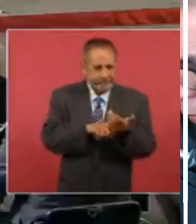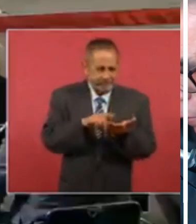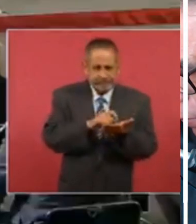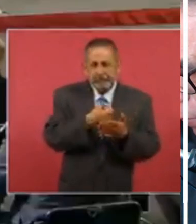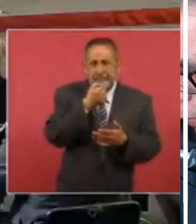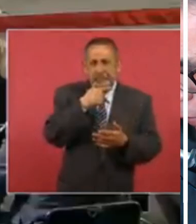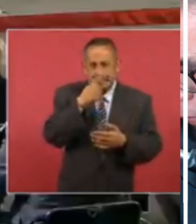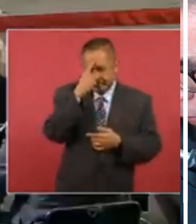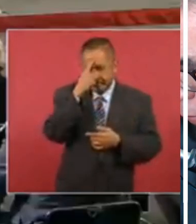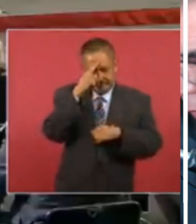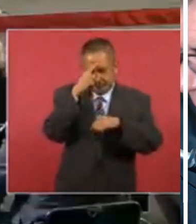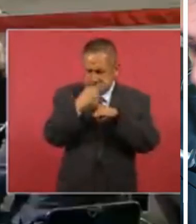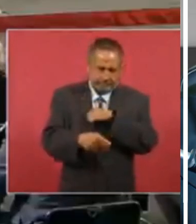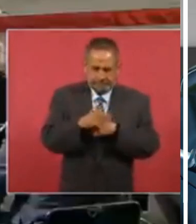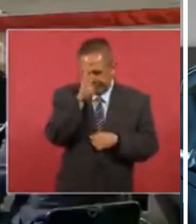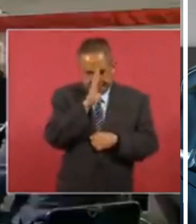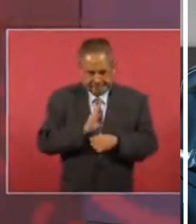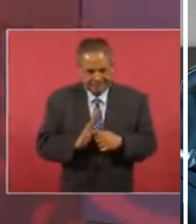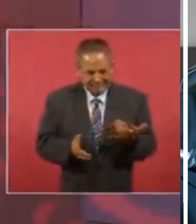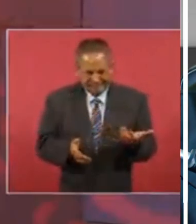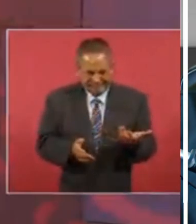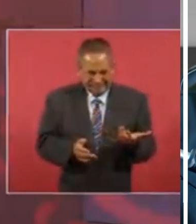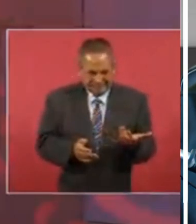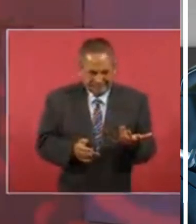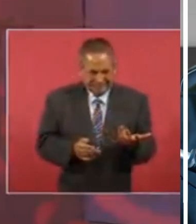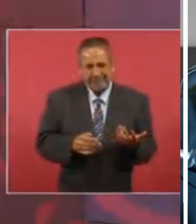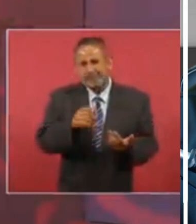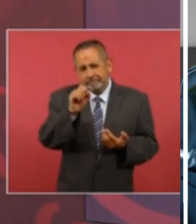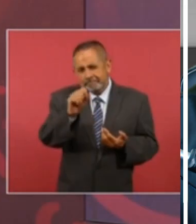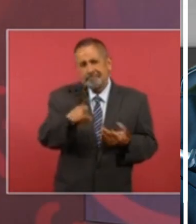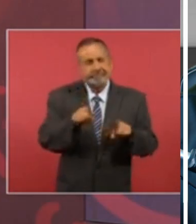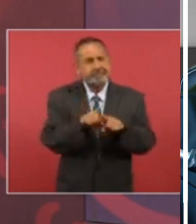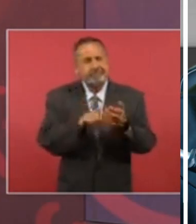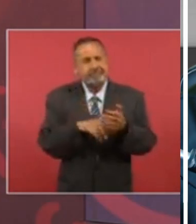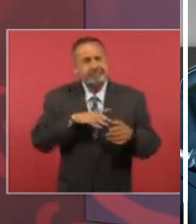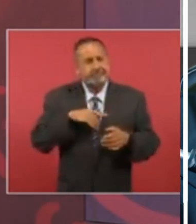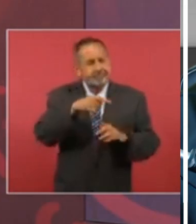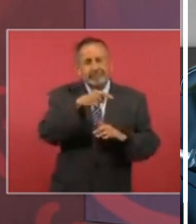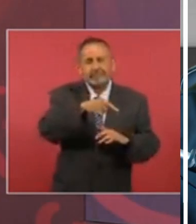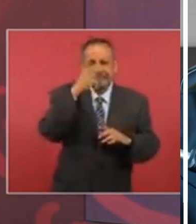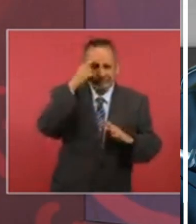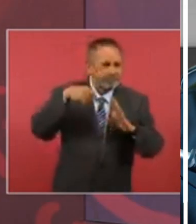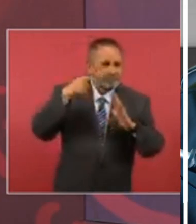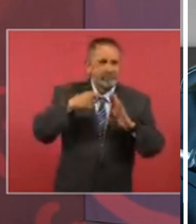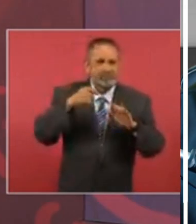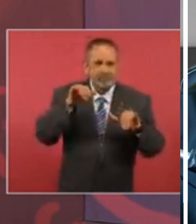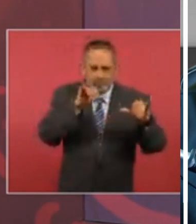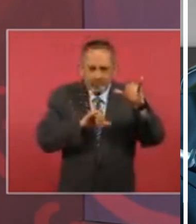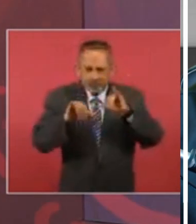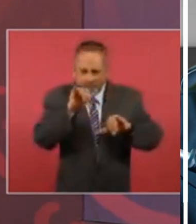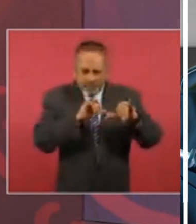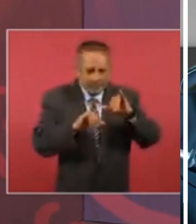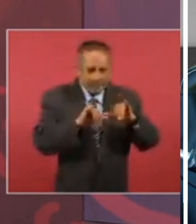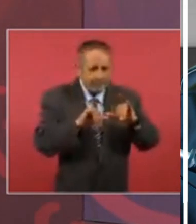que no hablábamos que hay una serie en donde un laboratorio estaba en quiebra